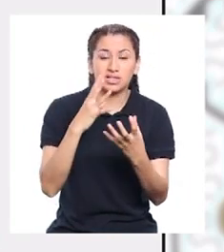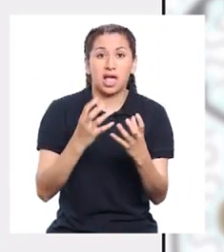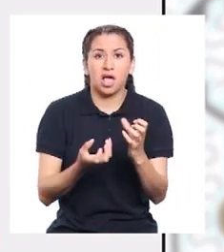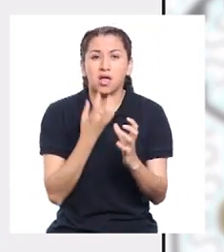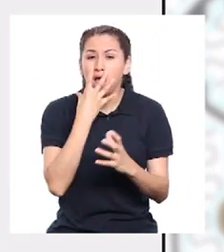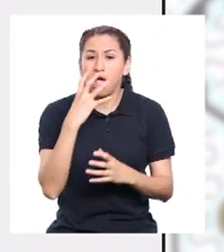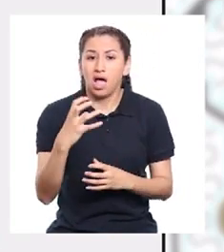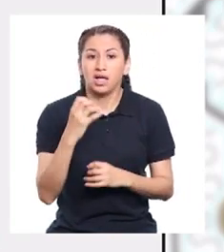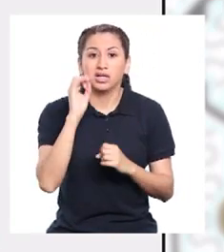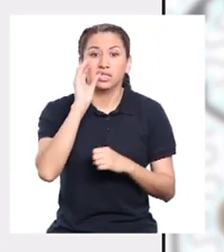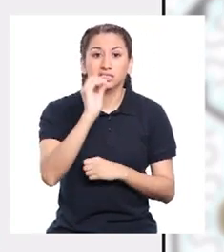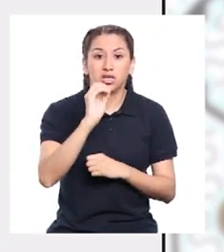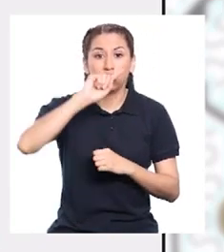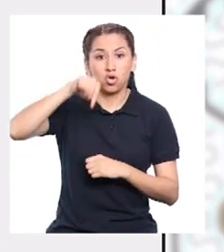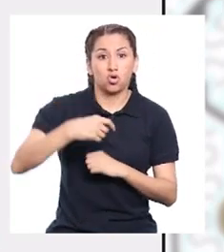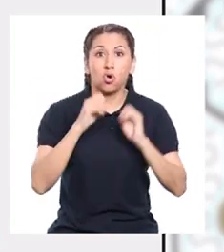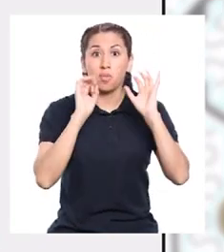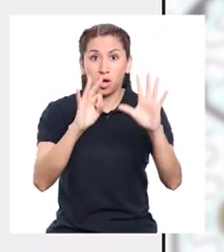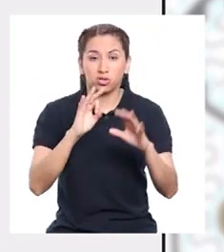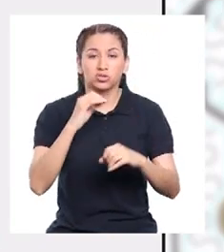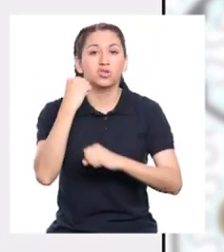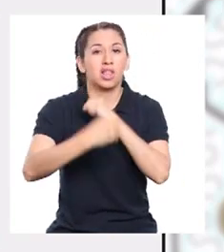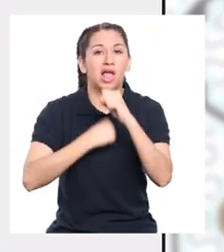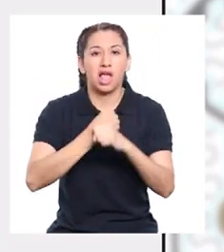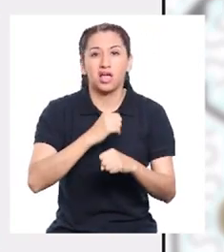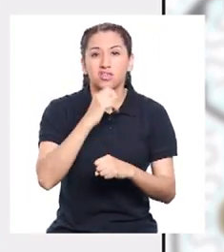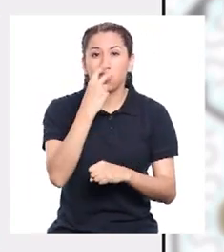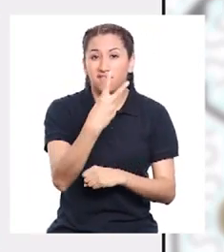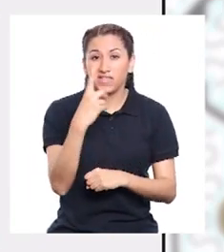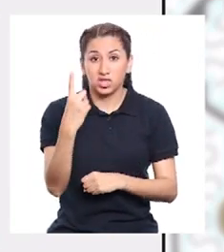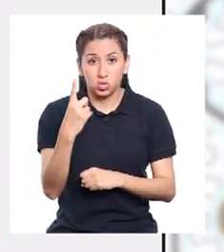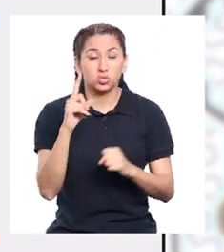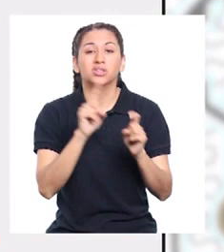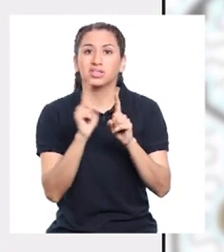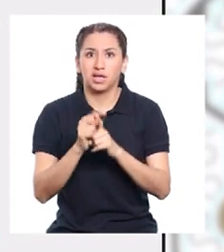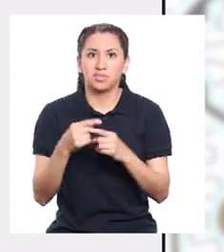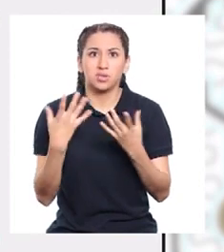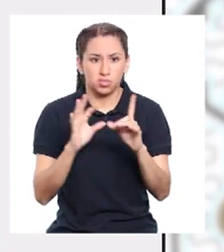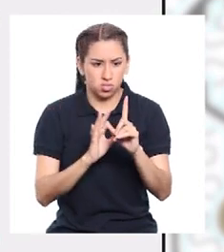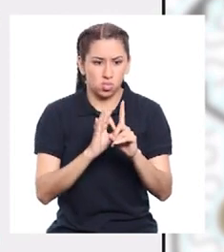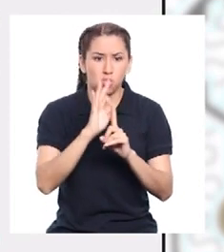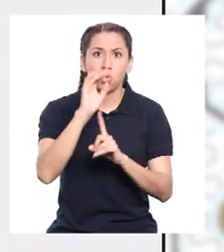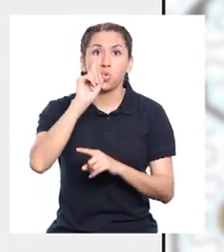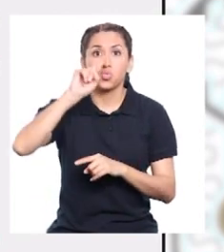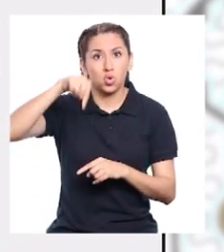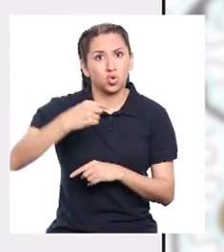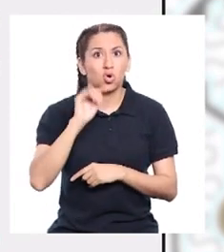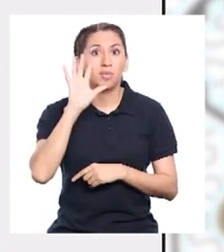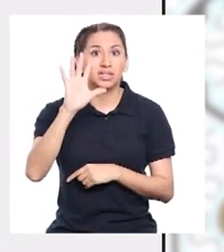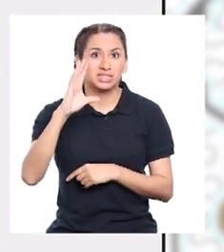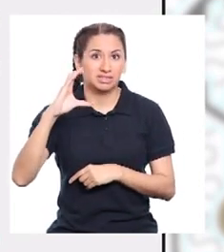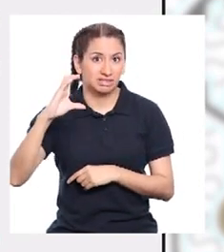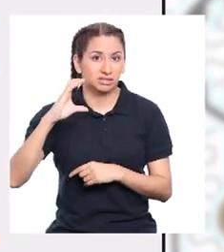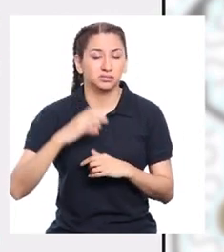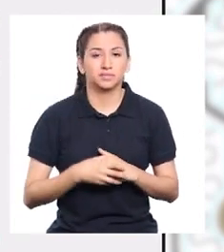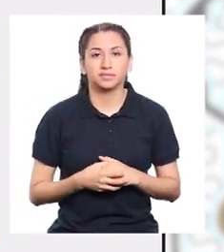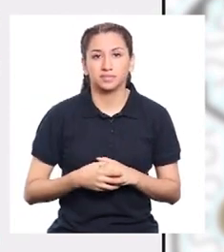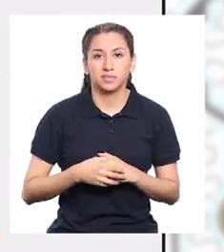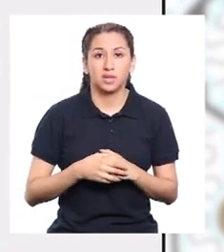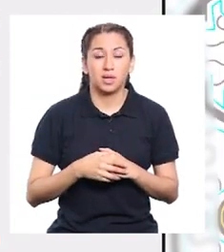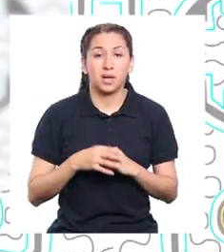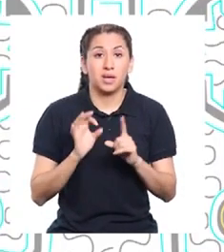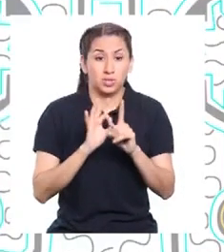calentó 0,8 grados Celsius y en el siglo XXI podría registrar incrementos de temperatura de 1,5 grados Celsius.